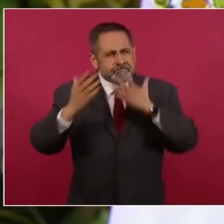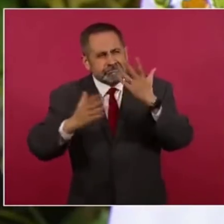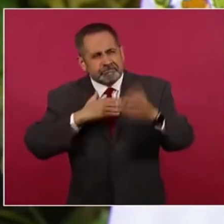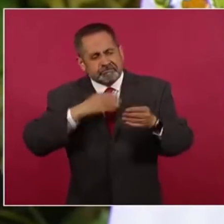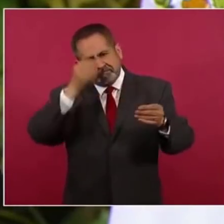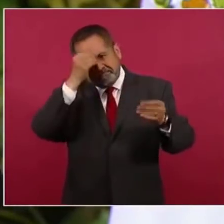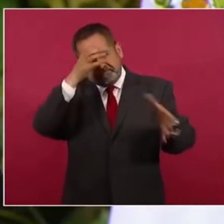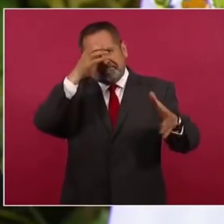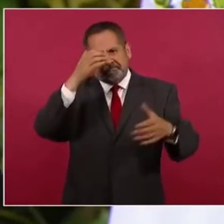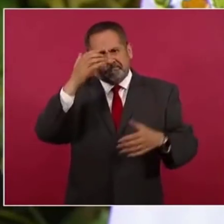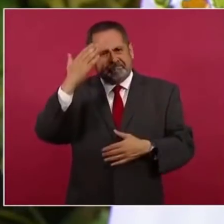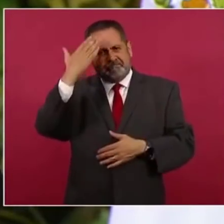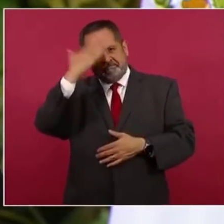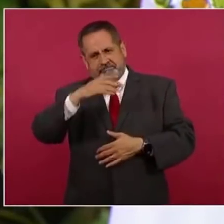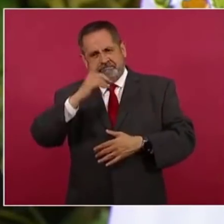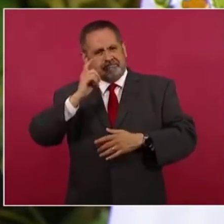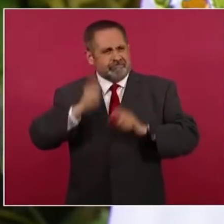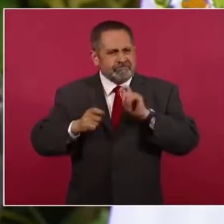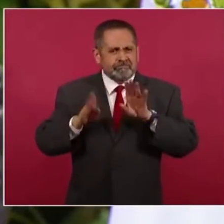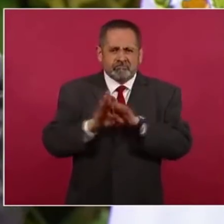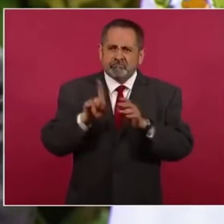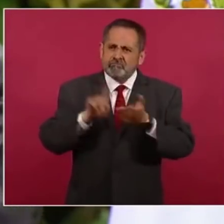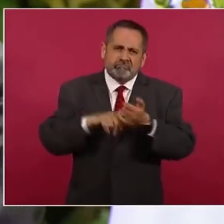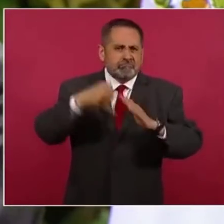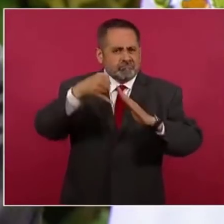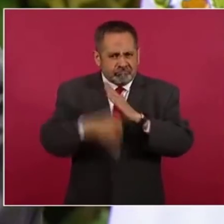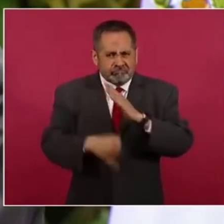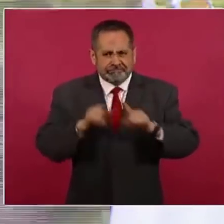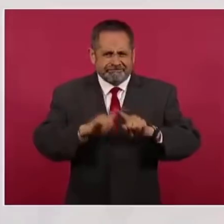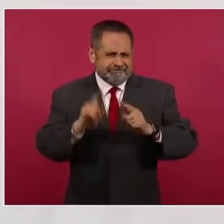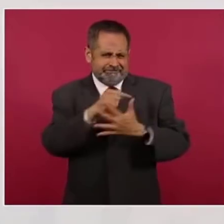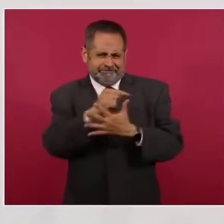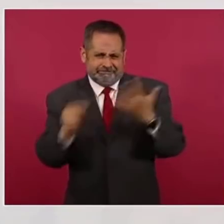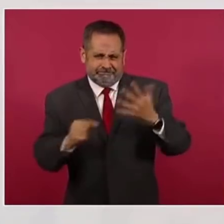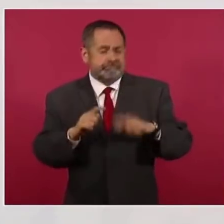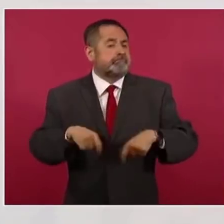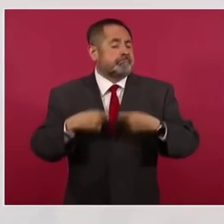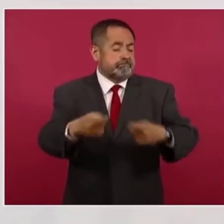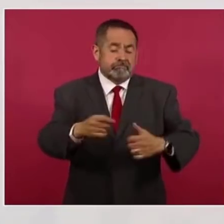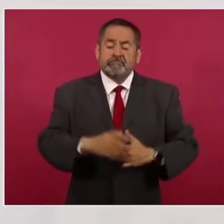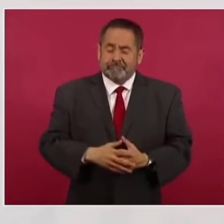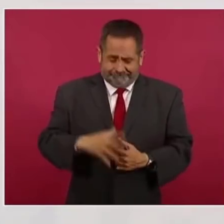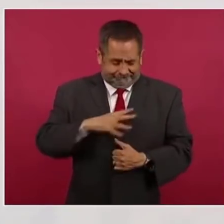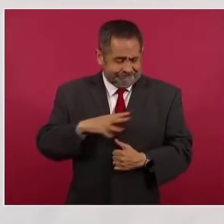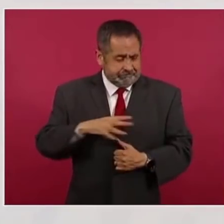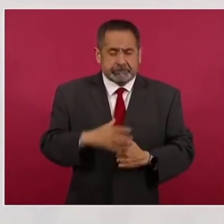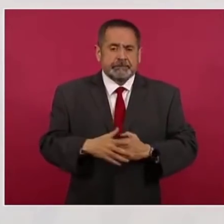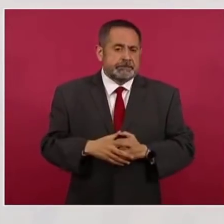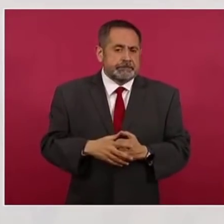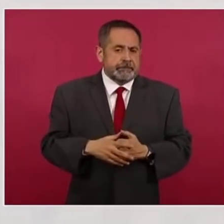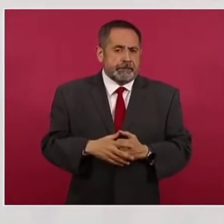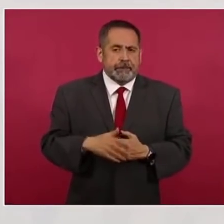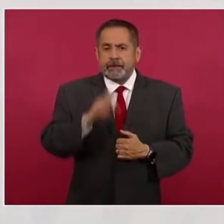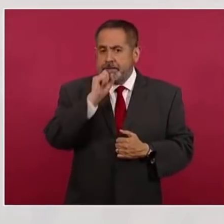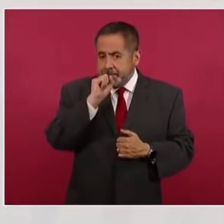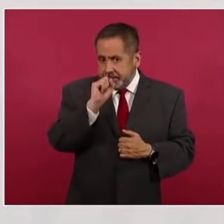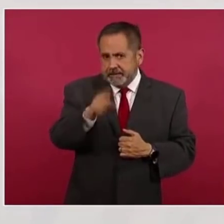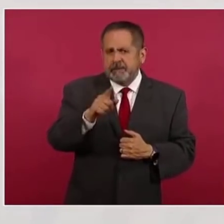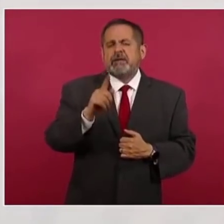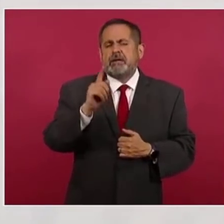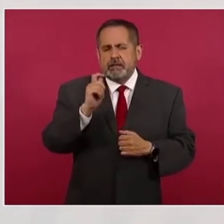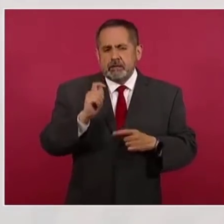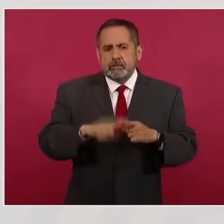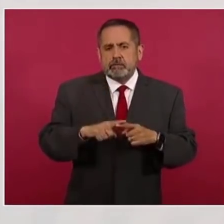educadores y educandos en todas las materias. Así mismo, no se han dejado de entregar